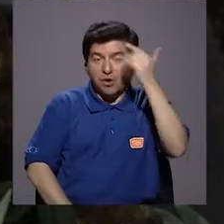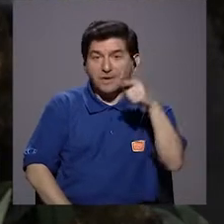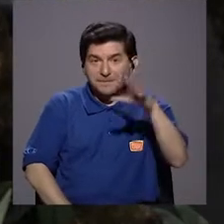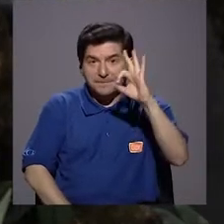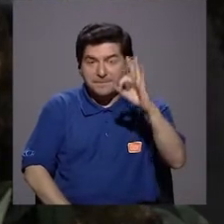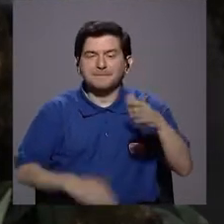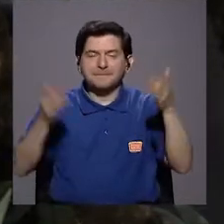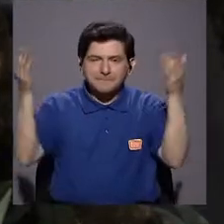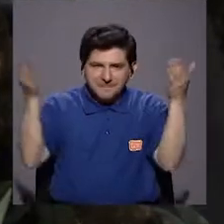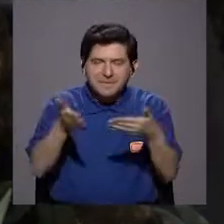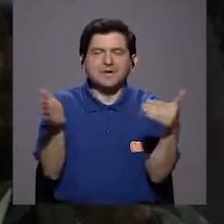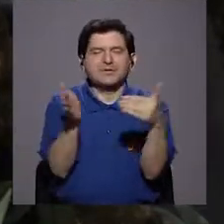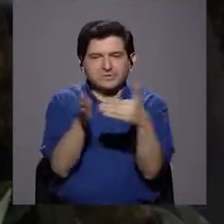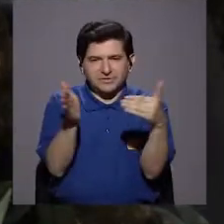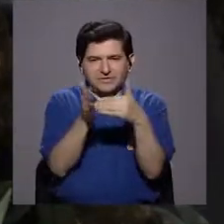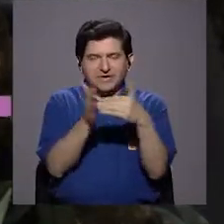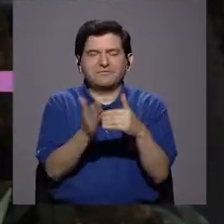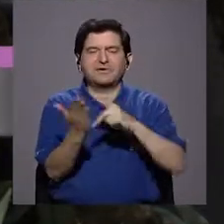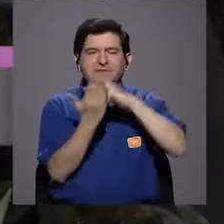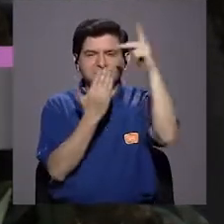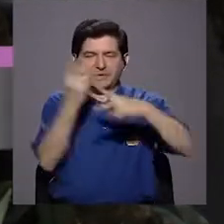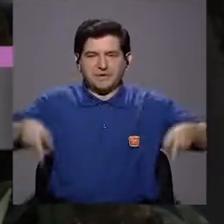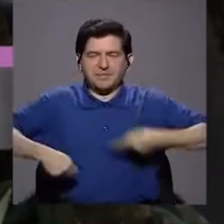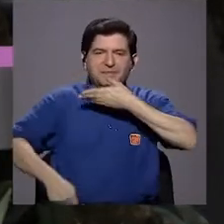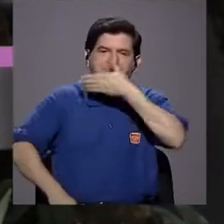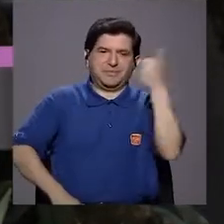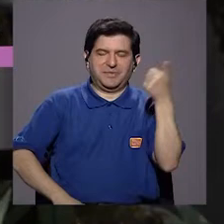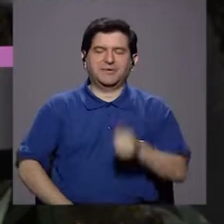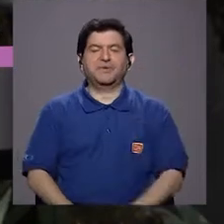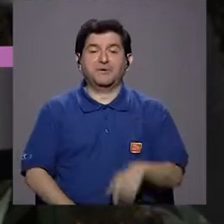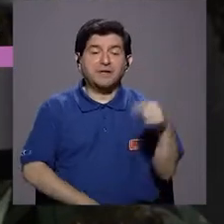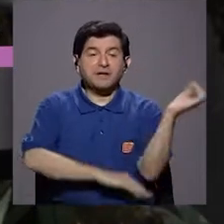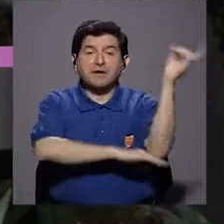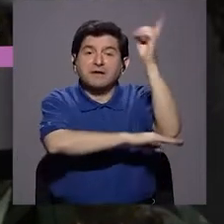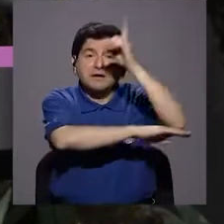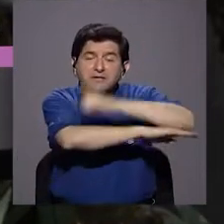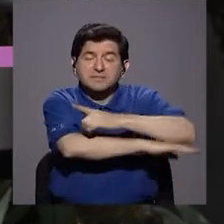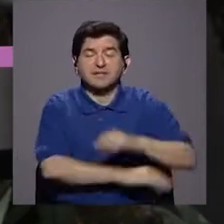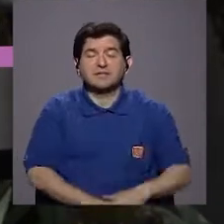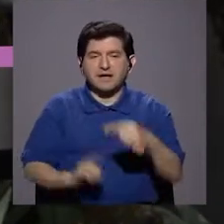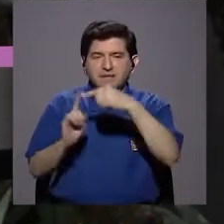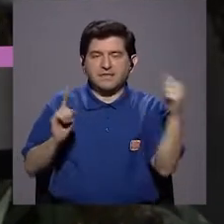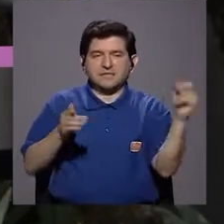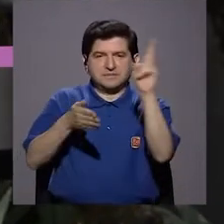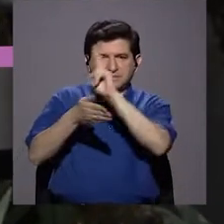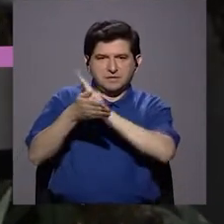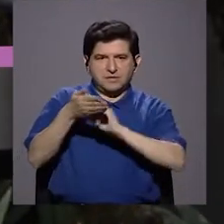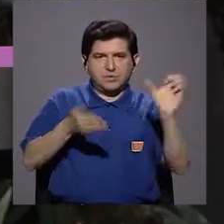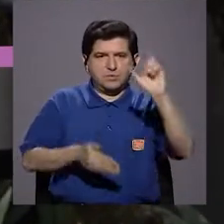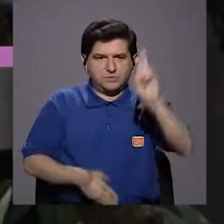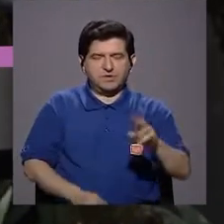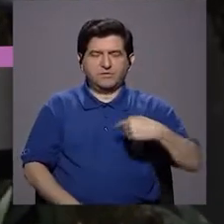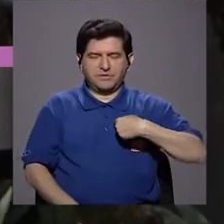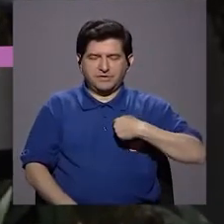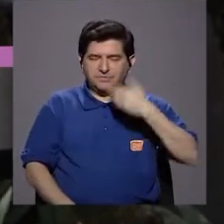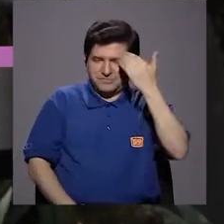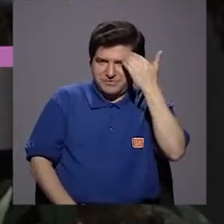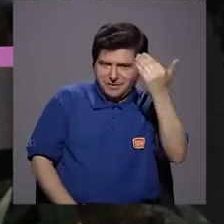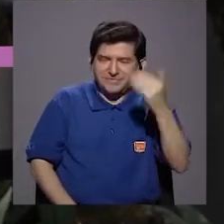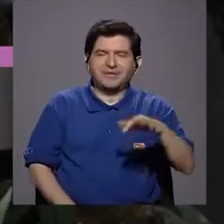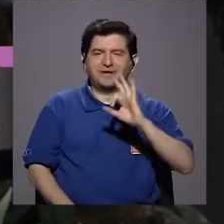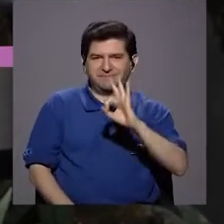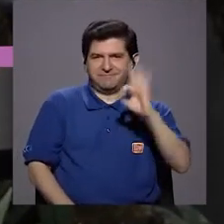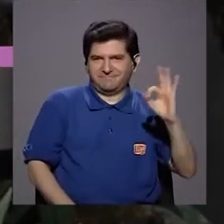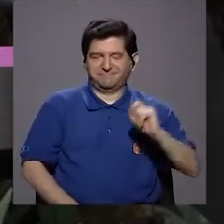Hola, ¿qué tal? Bienvenidos y bienvenidas una vez más a Vivir Mejor, el día de hoy desde la Universidad de Costa Rica le saluda su servidora